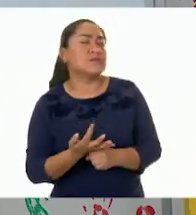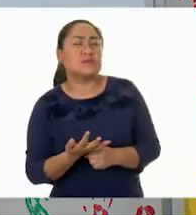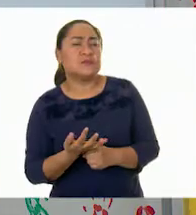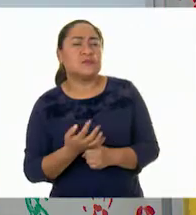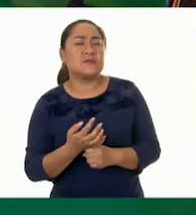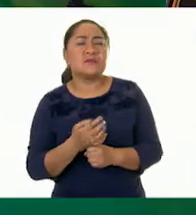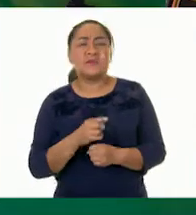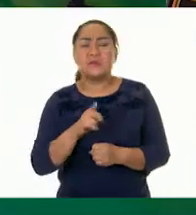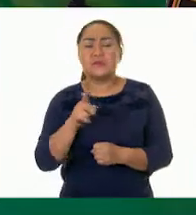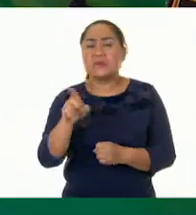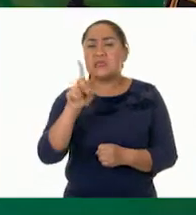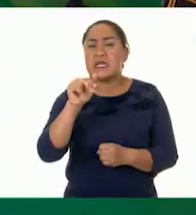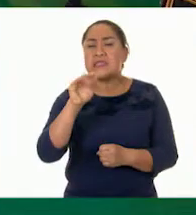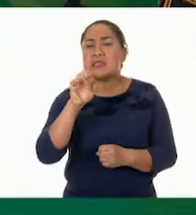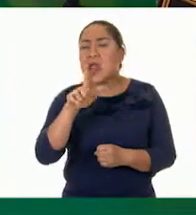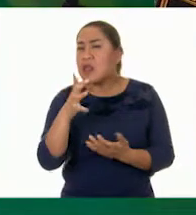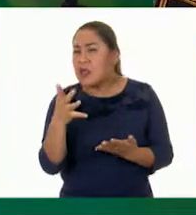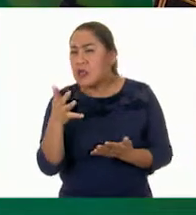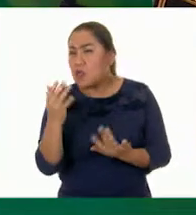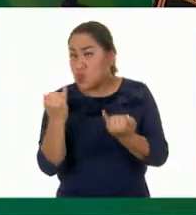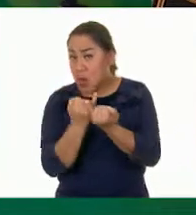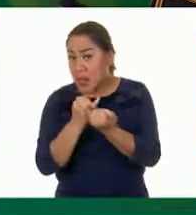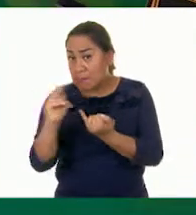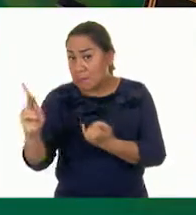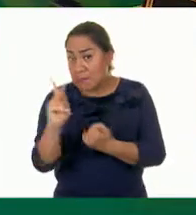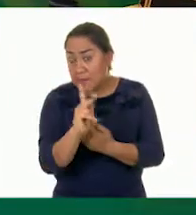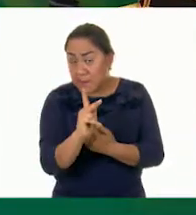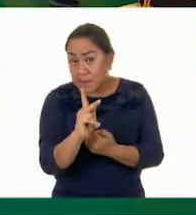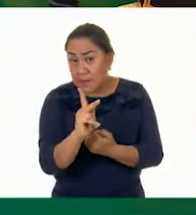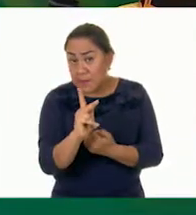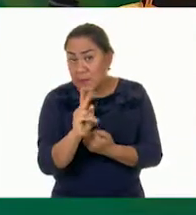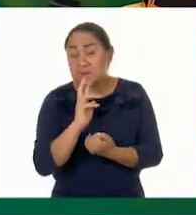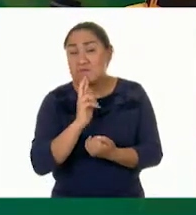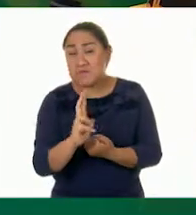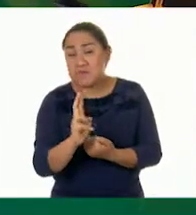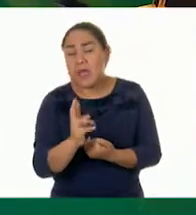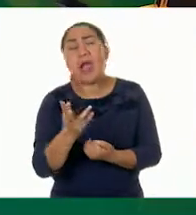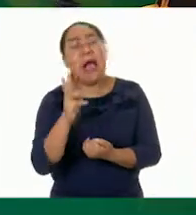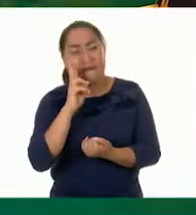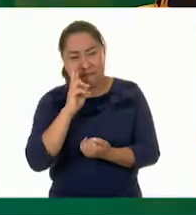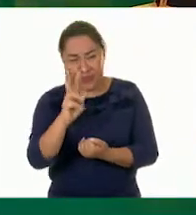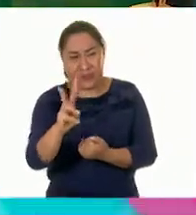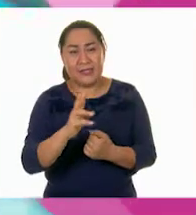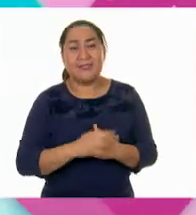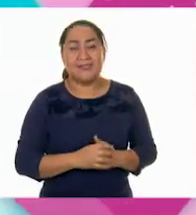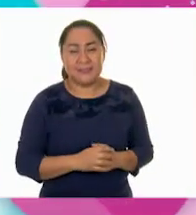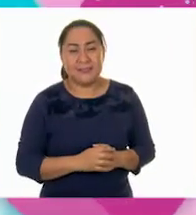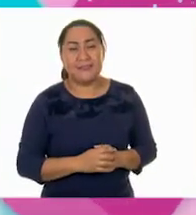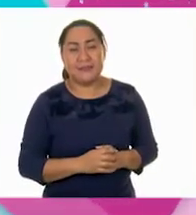escrito? ¿Sí escribiste los setenta y cuatro? ¿Sí? A ver, vamos a ver.